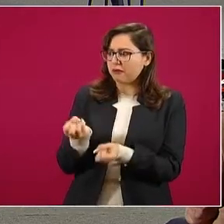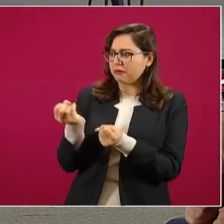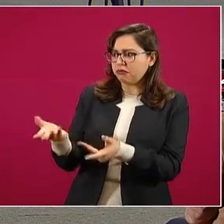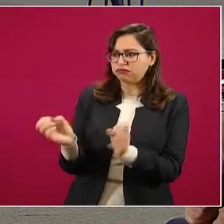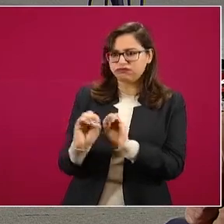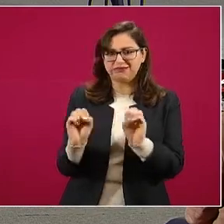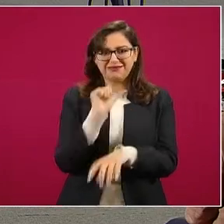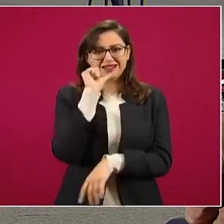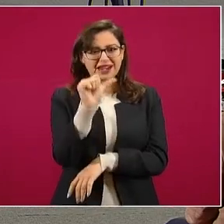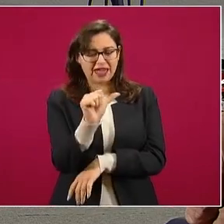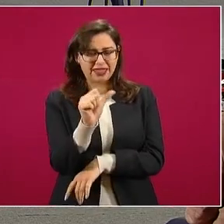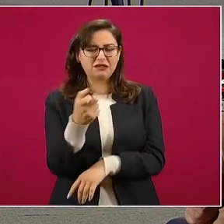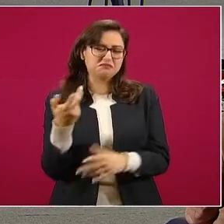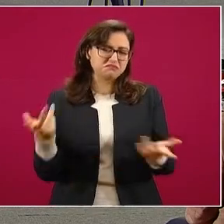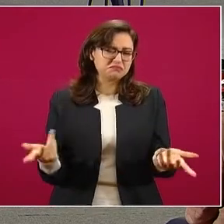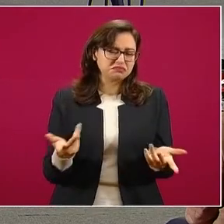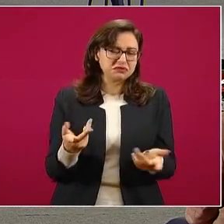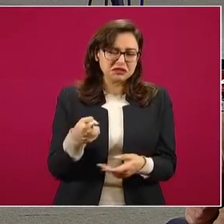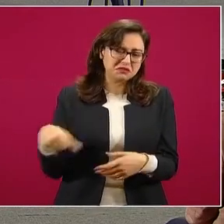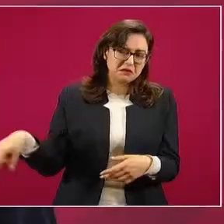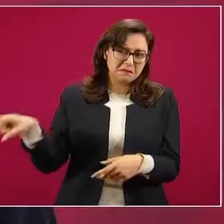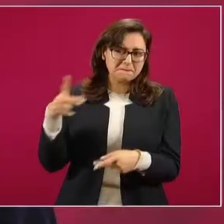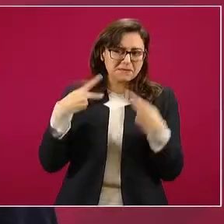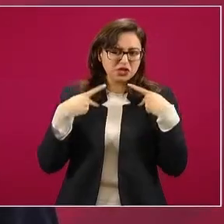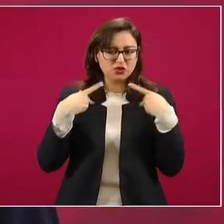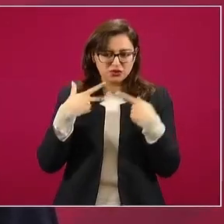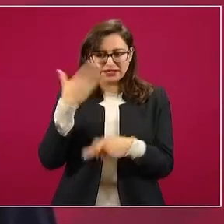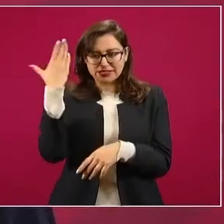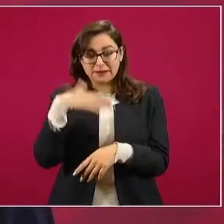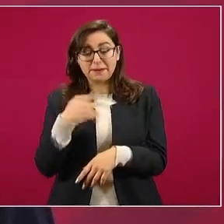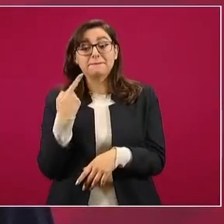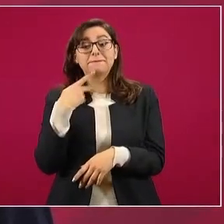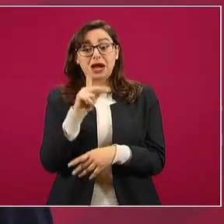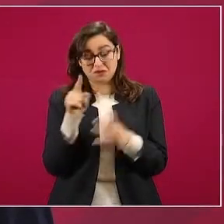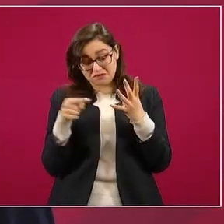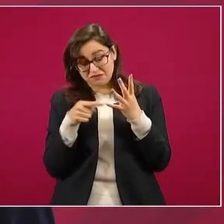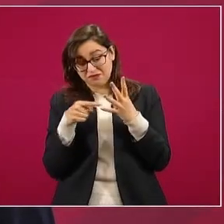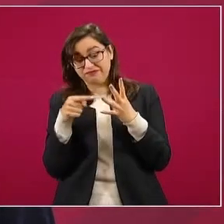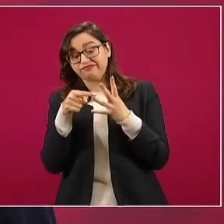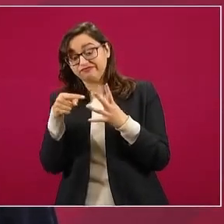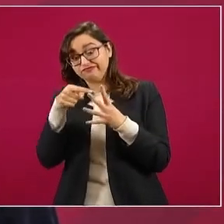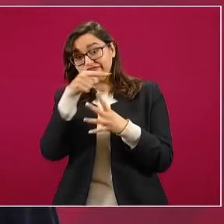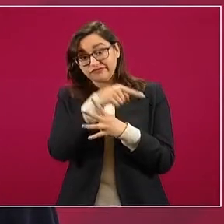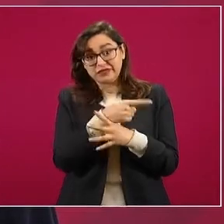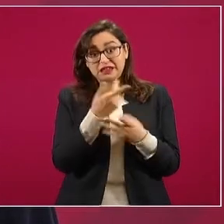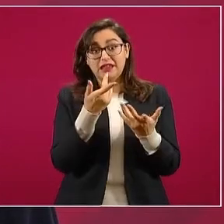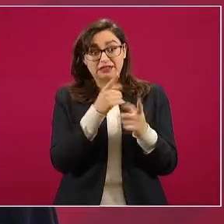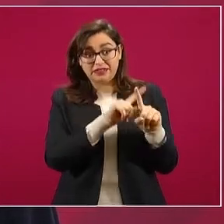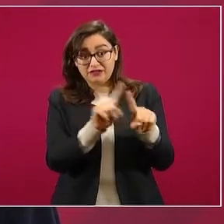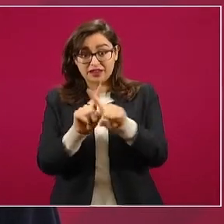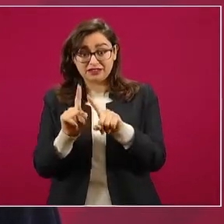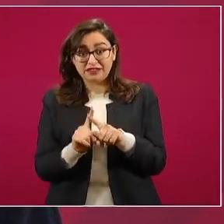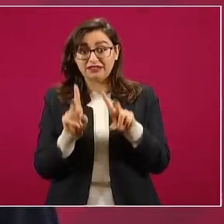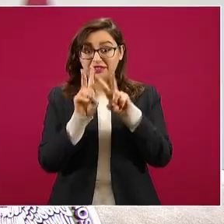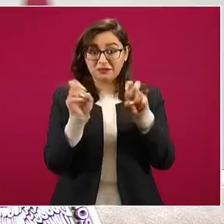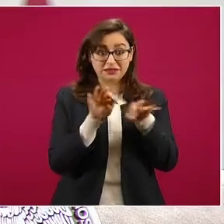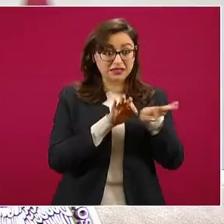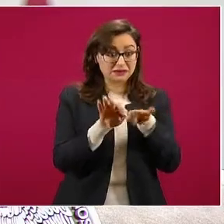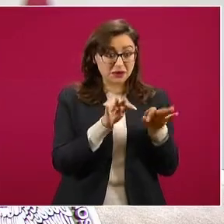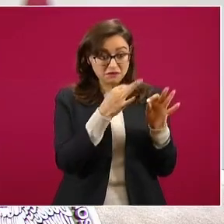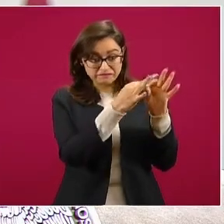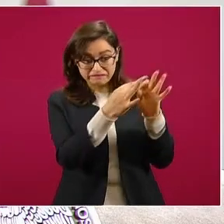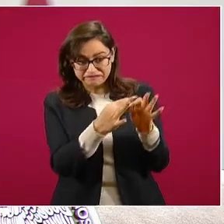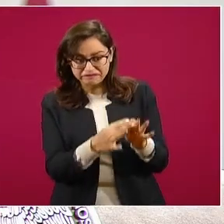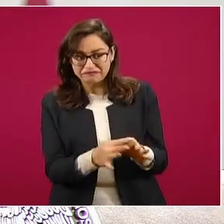claro, ahora se les